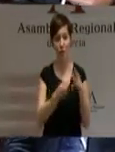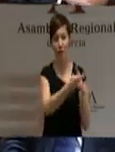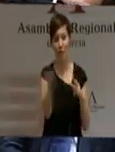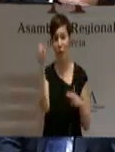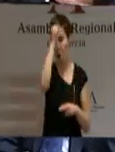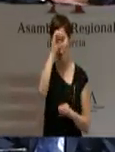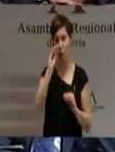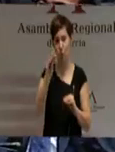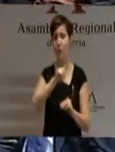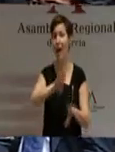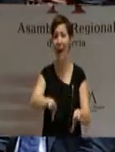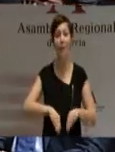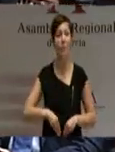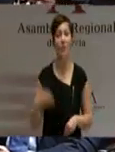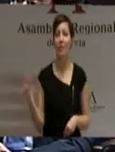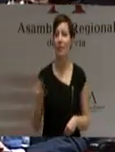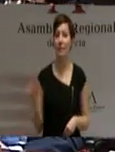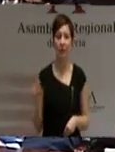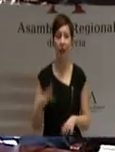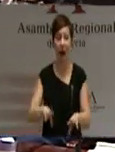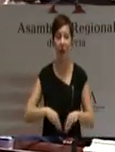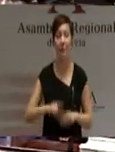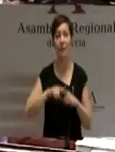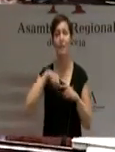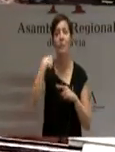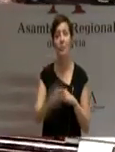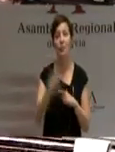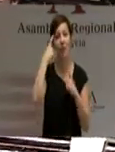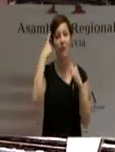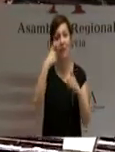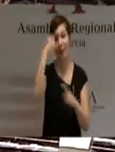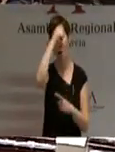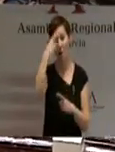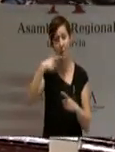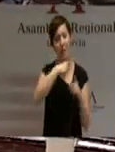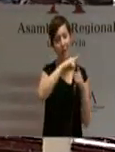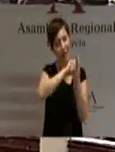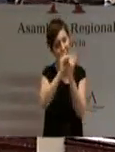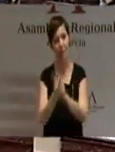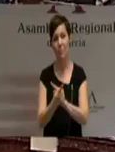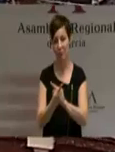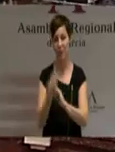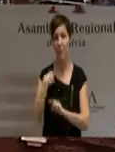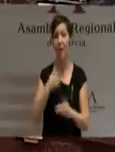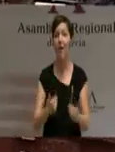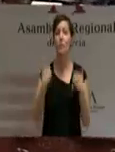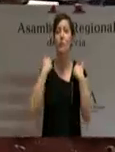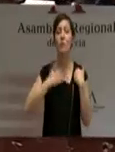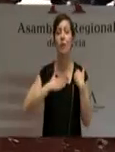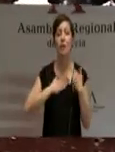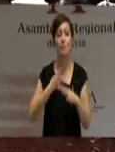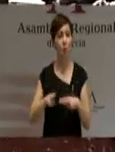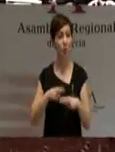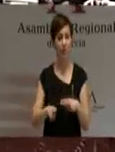no seremos capaces de erradicar ese pensamiento generalizado. La responsabilidad política de hacer frente a este problema se ha